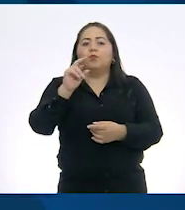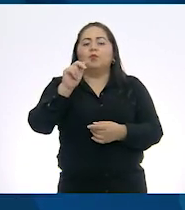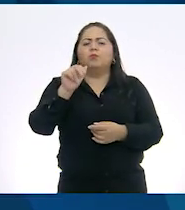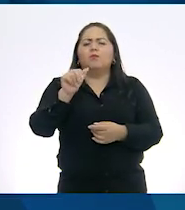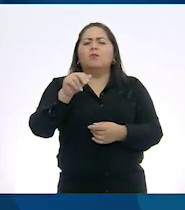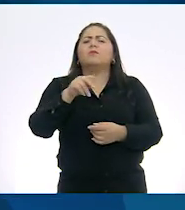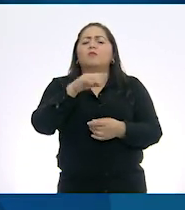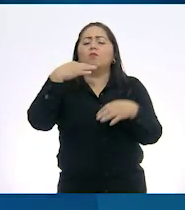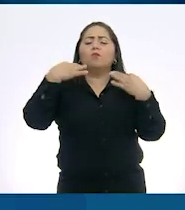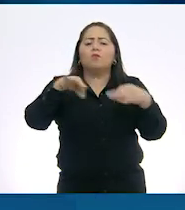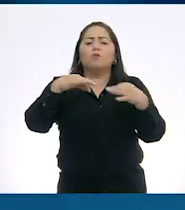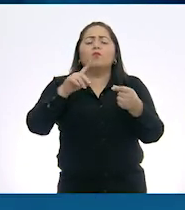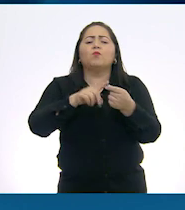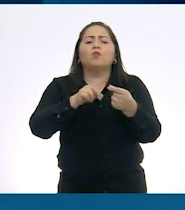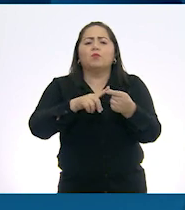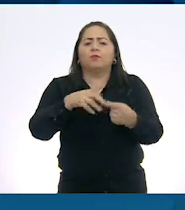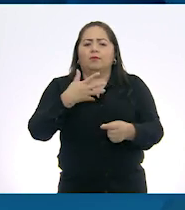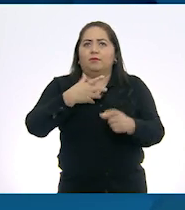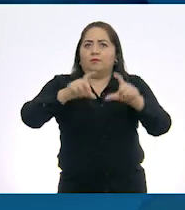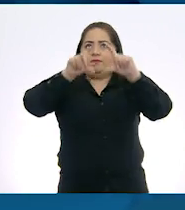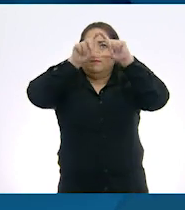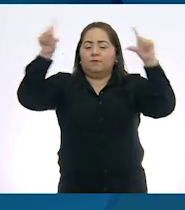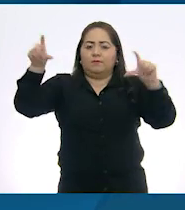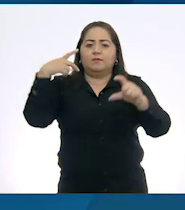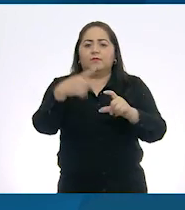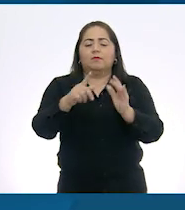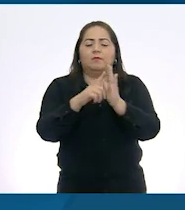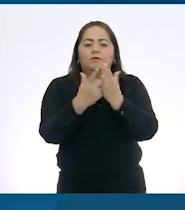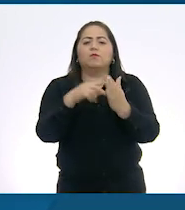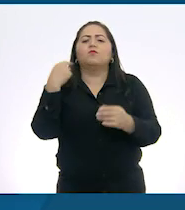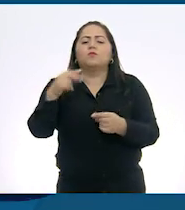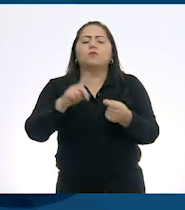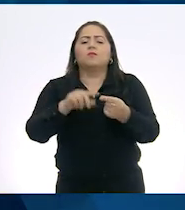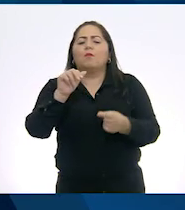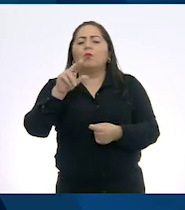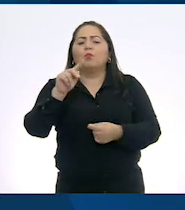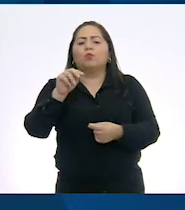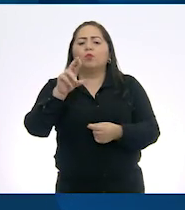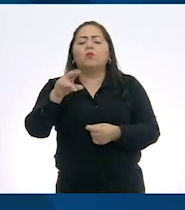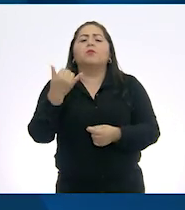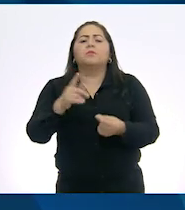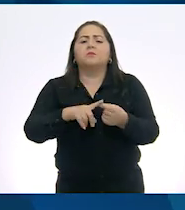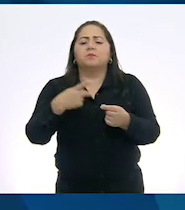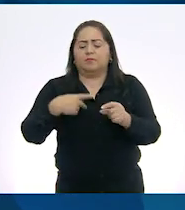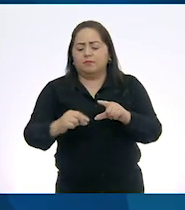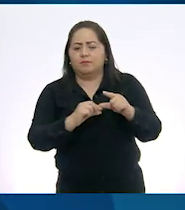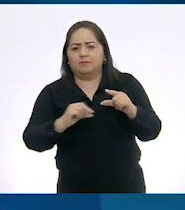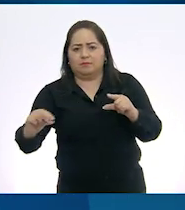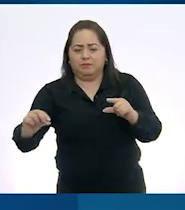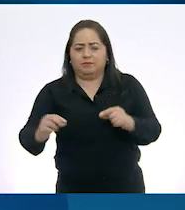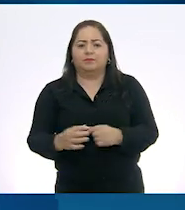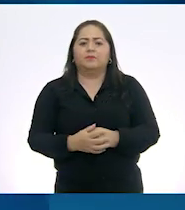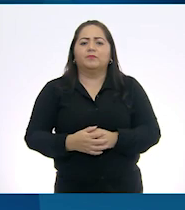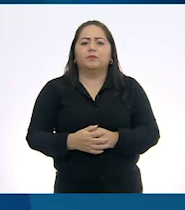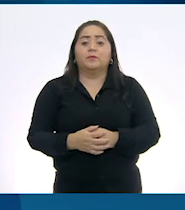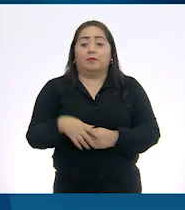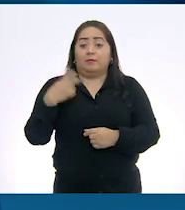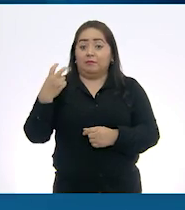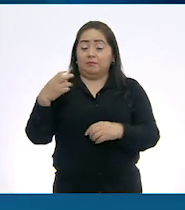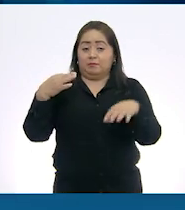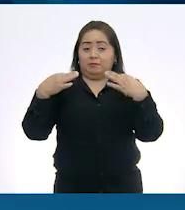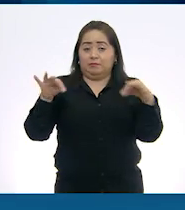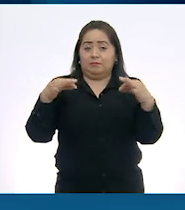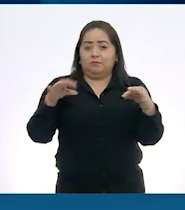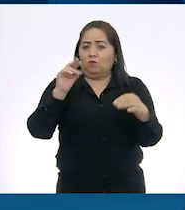es la hoja en donde se localiza el título del libro, el nombre del autor y colección a la que pertenece en su caso. Esta página